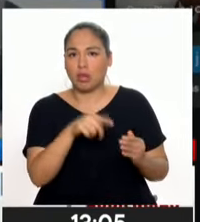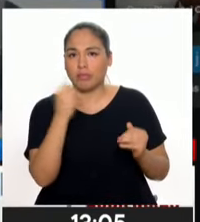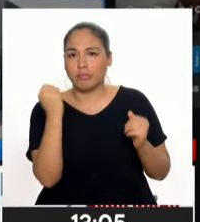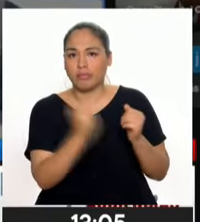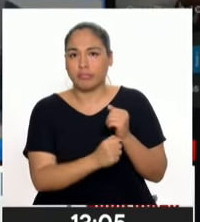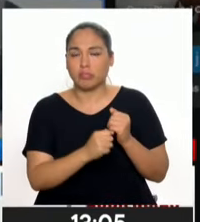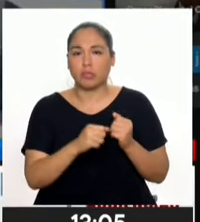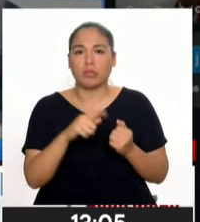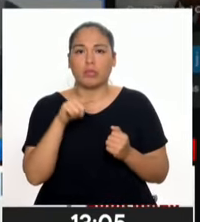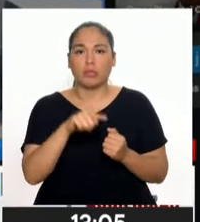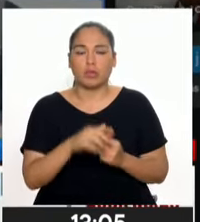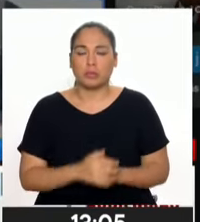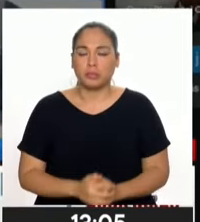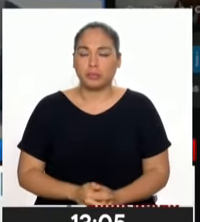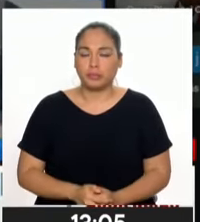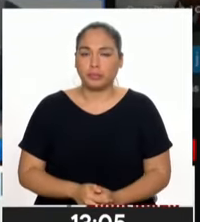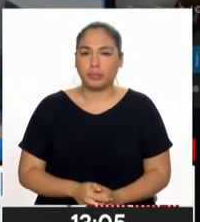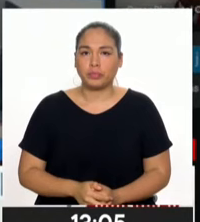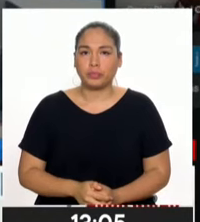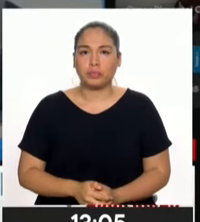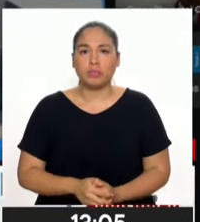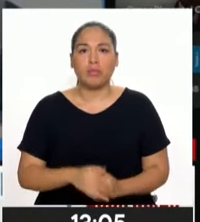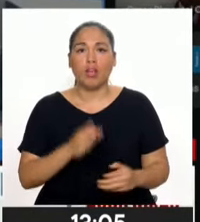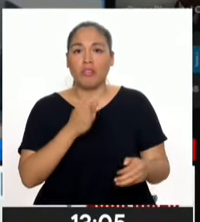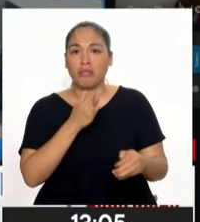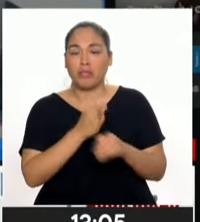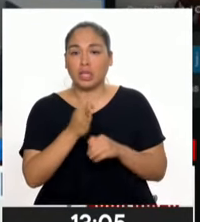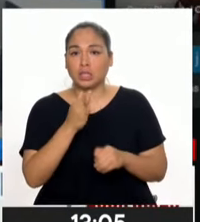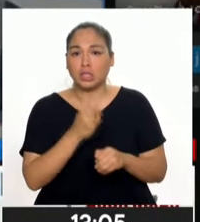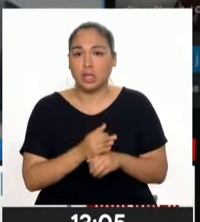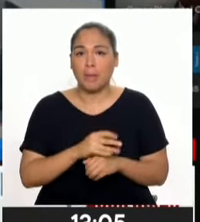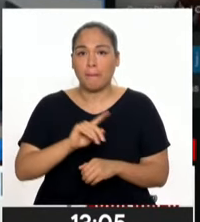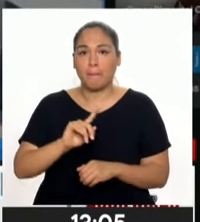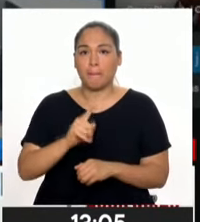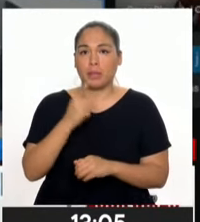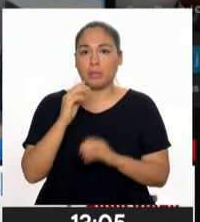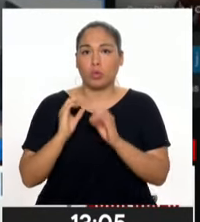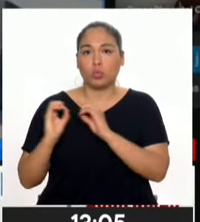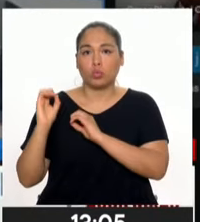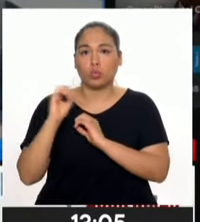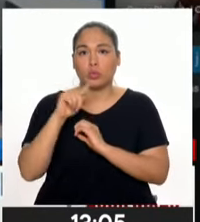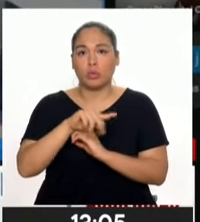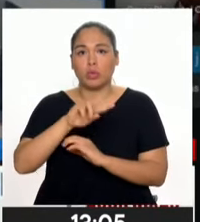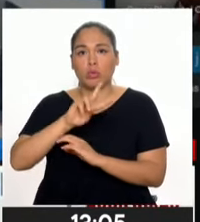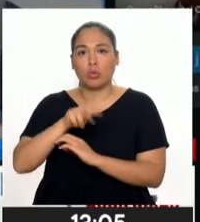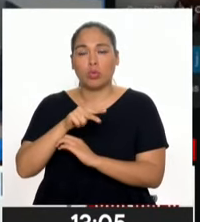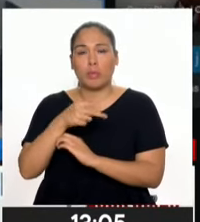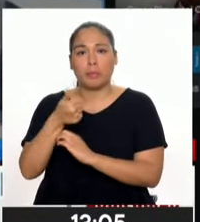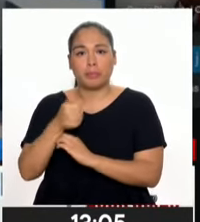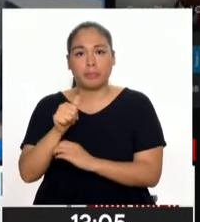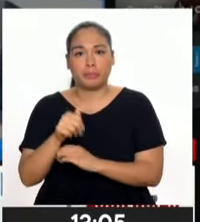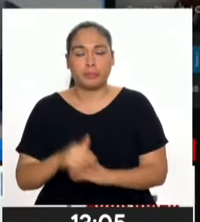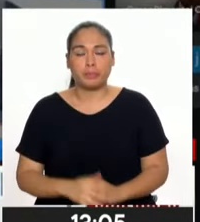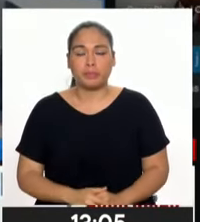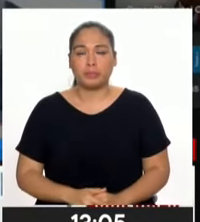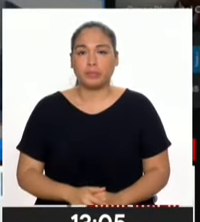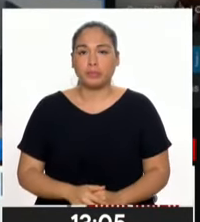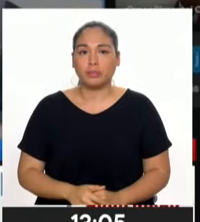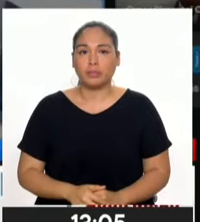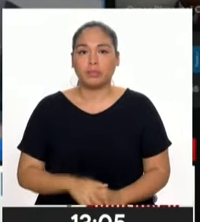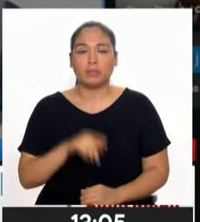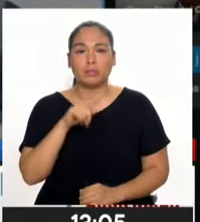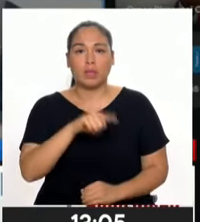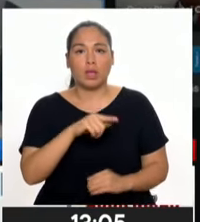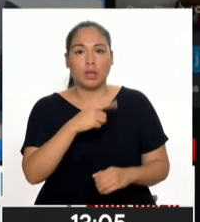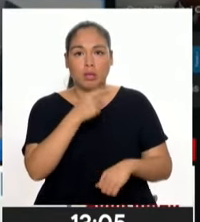delinquir y otros. Fecha de edación el 1 de octubre del 2010. Y se le ha